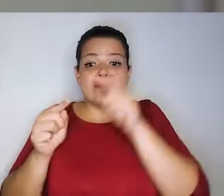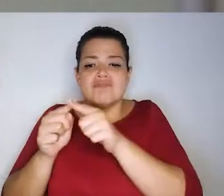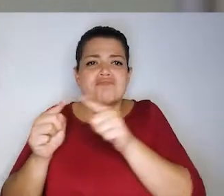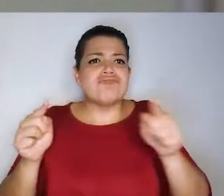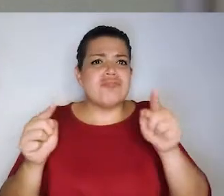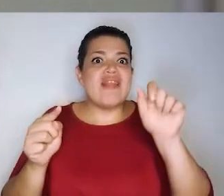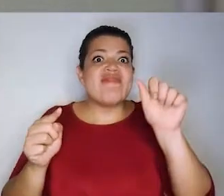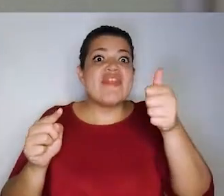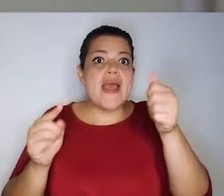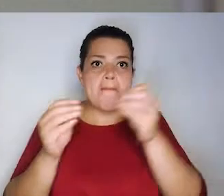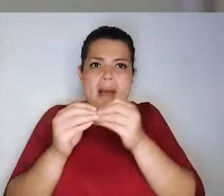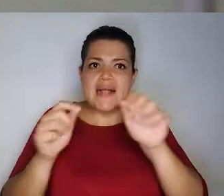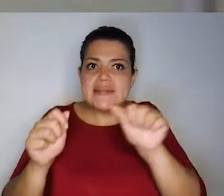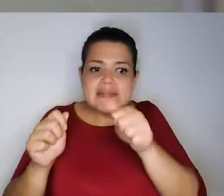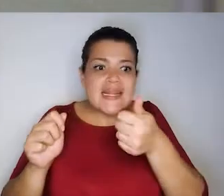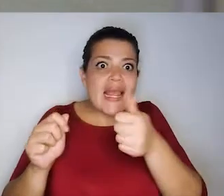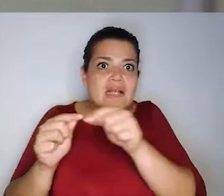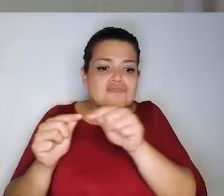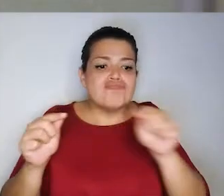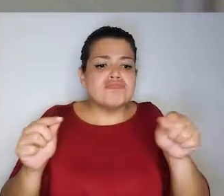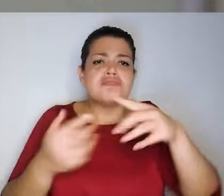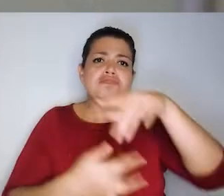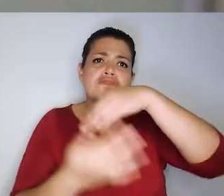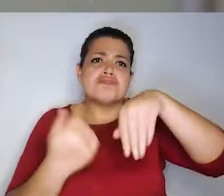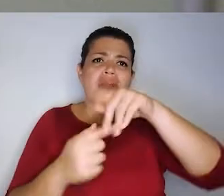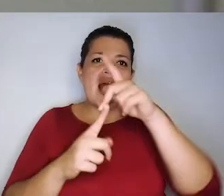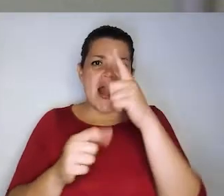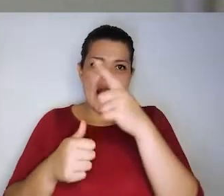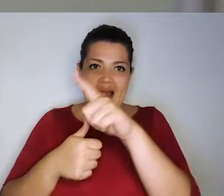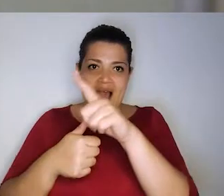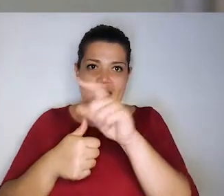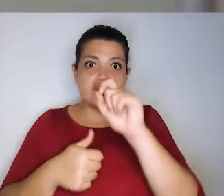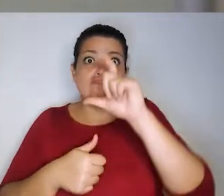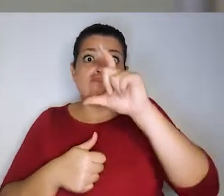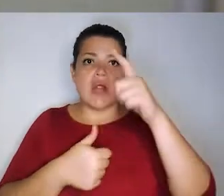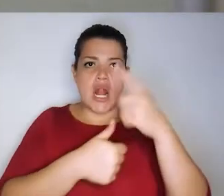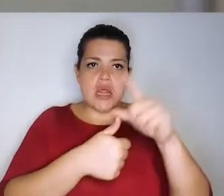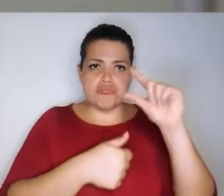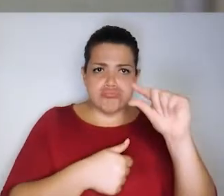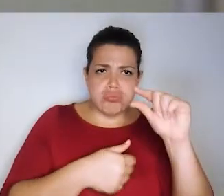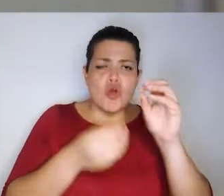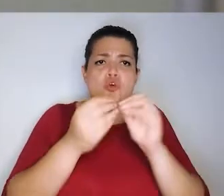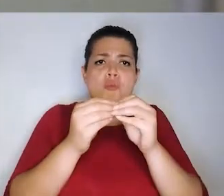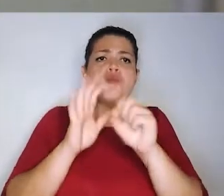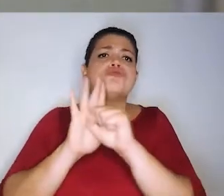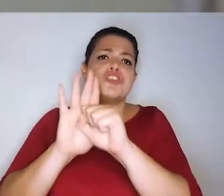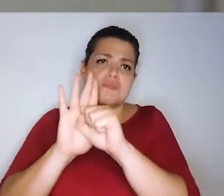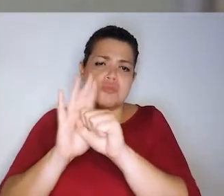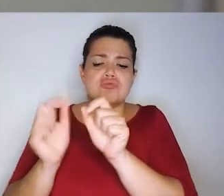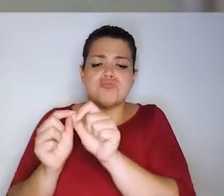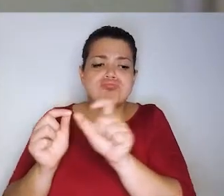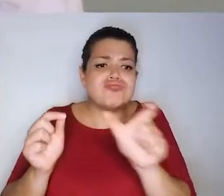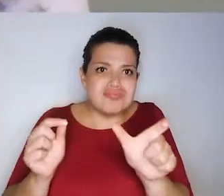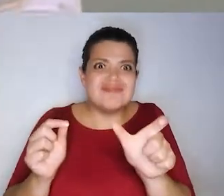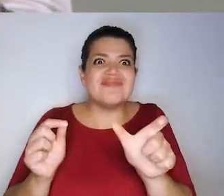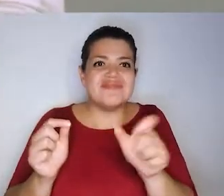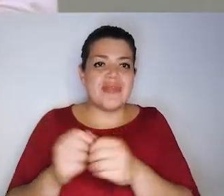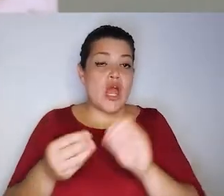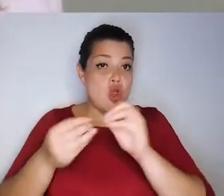caracteres, combinando letras mayúsculas, minúsculas, números y símbolos.